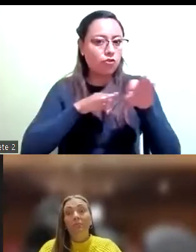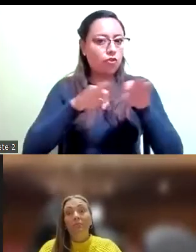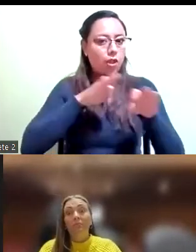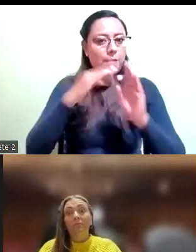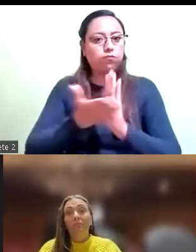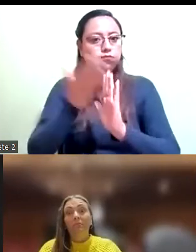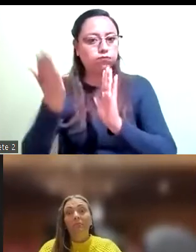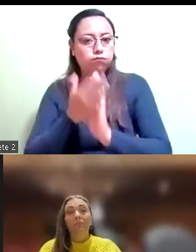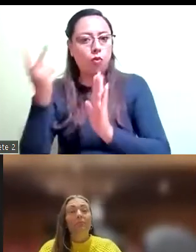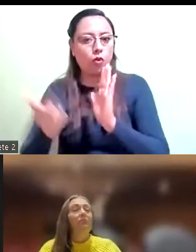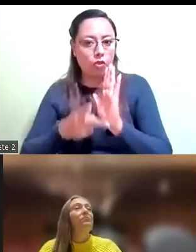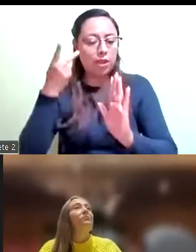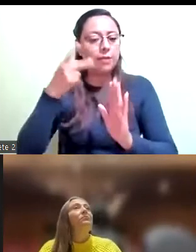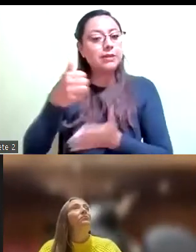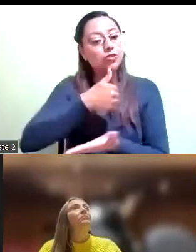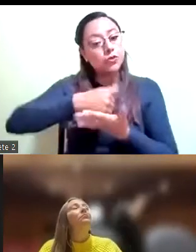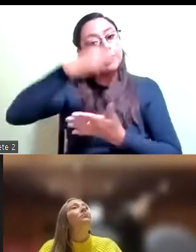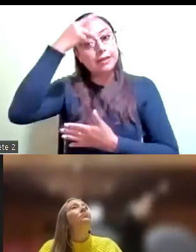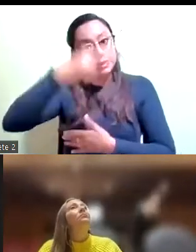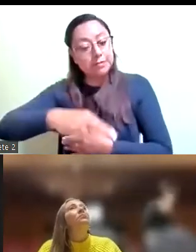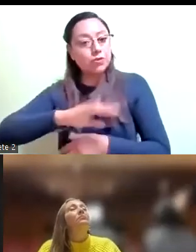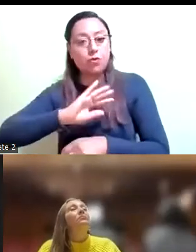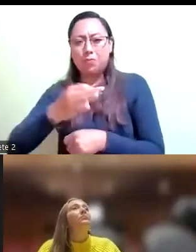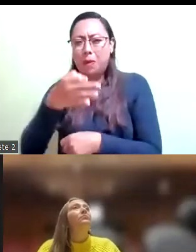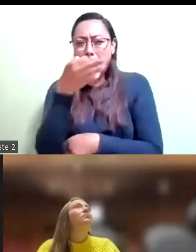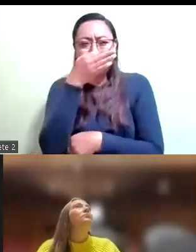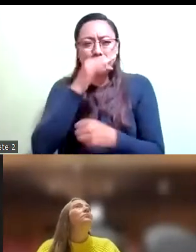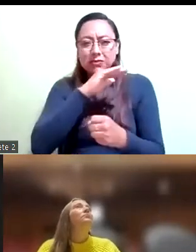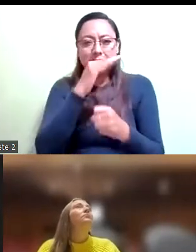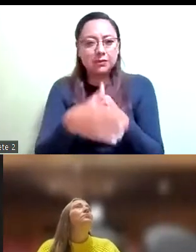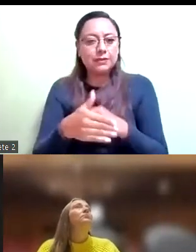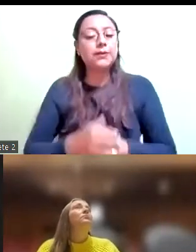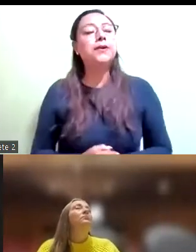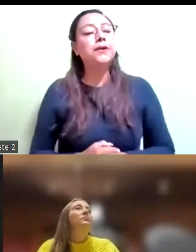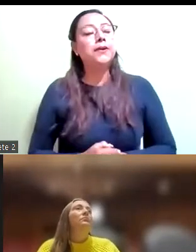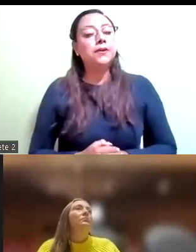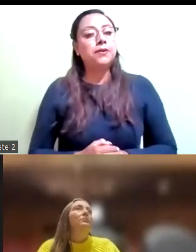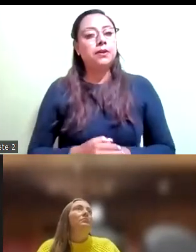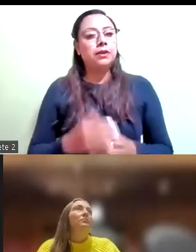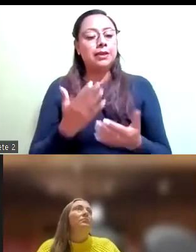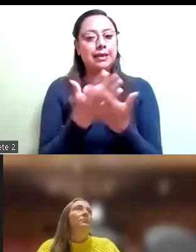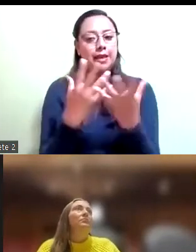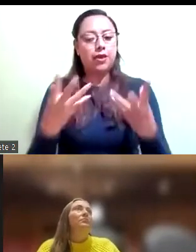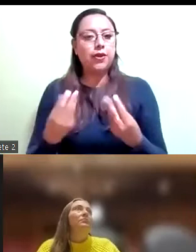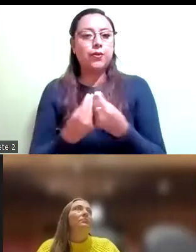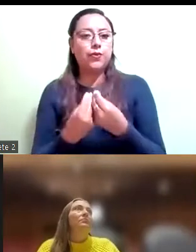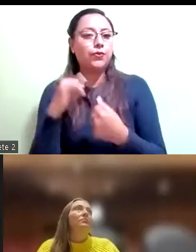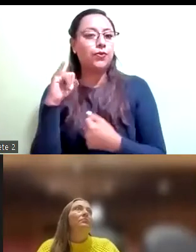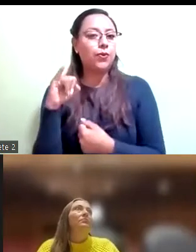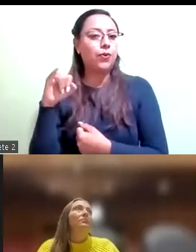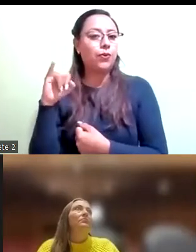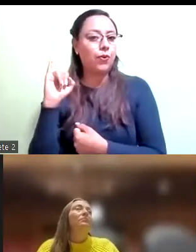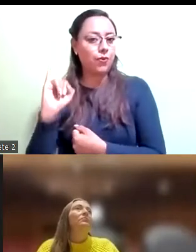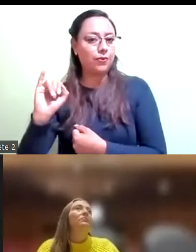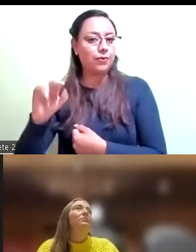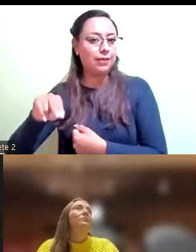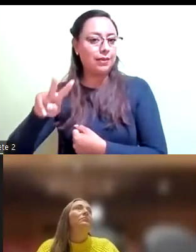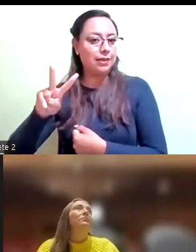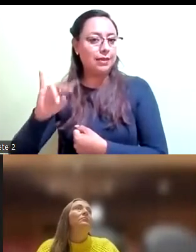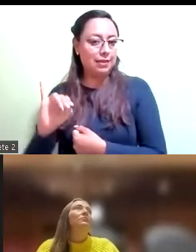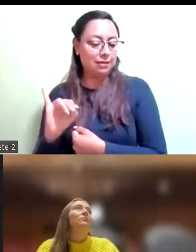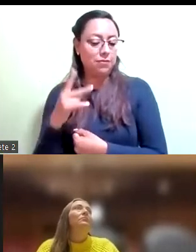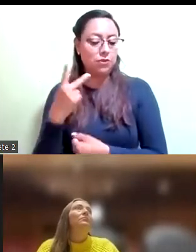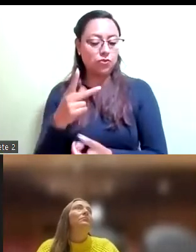que había quizá pegado directamente al estado de vivienda de nuestra ciudad y que hoy al